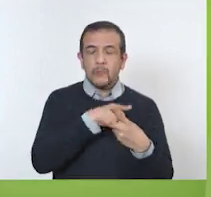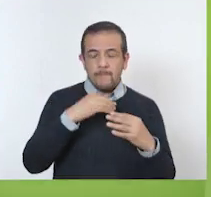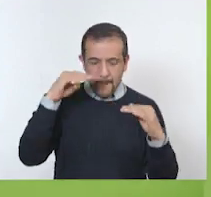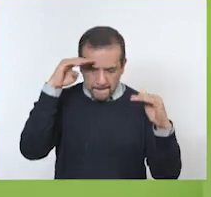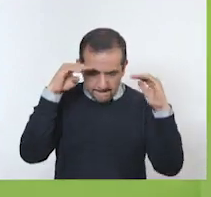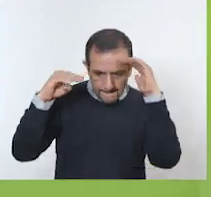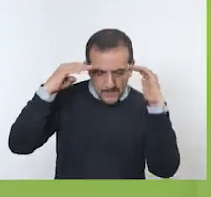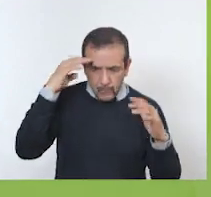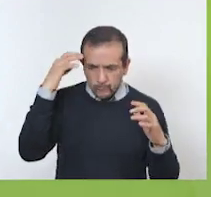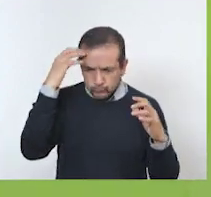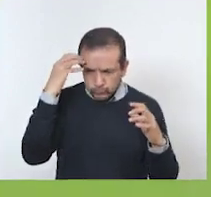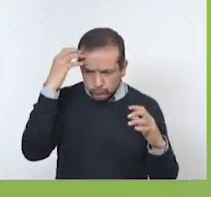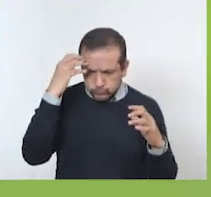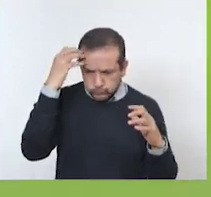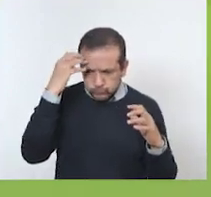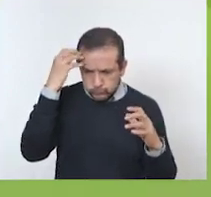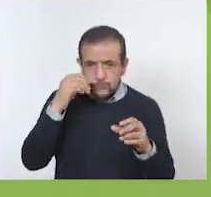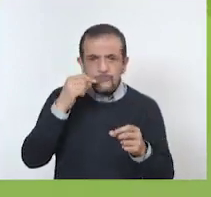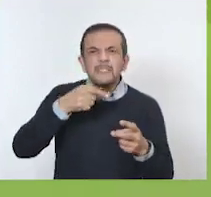reflexionar sobre él.